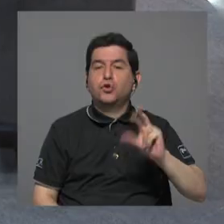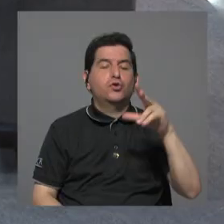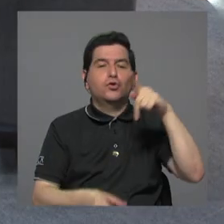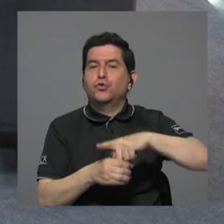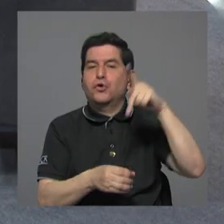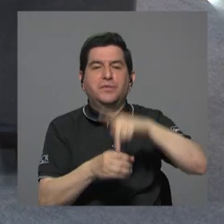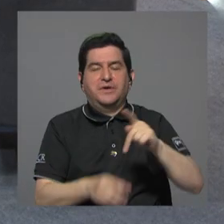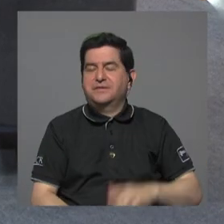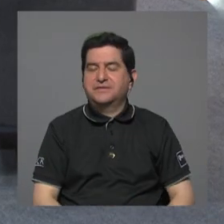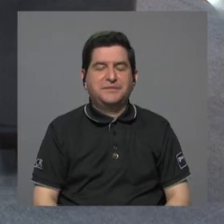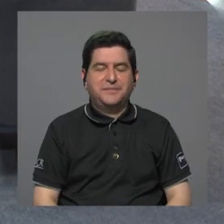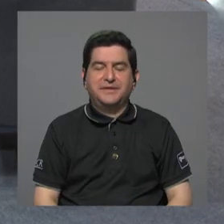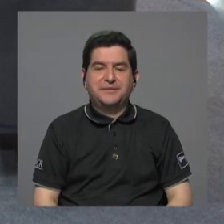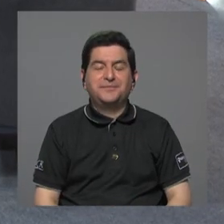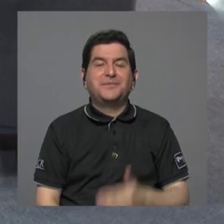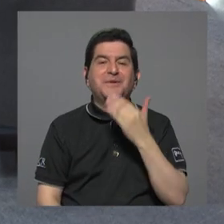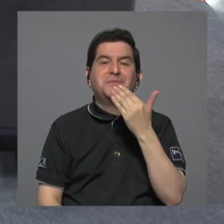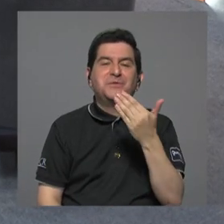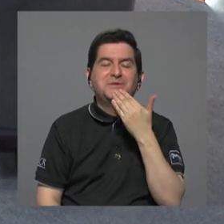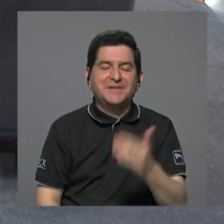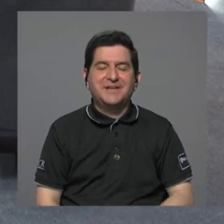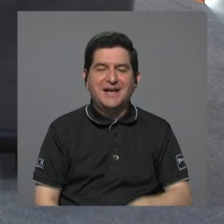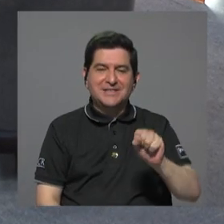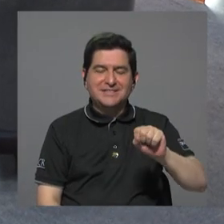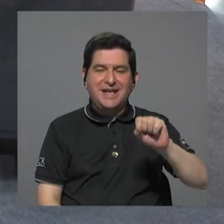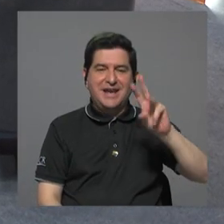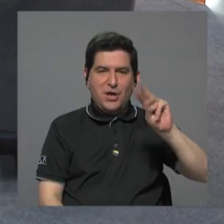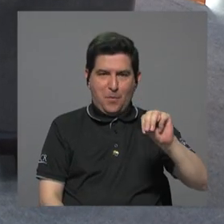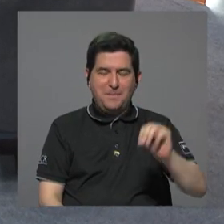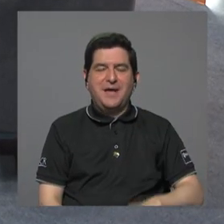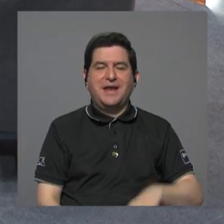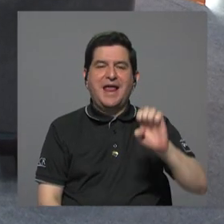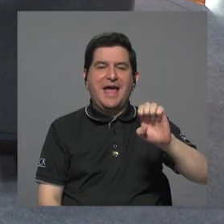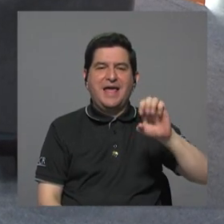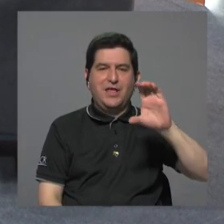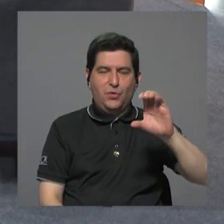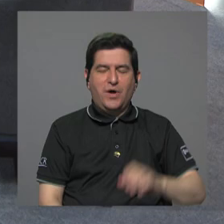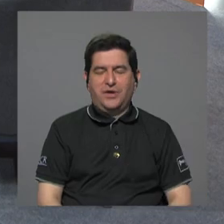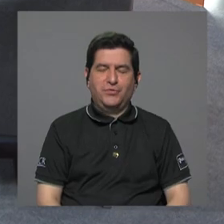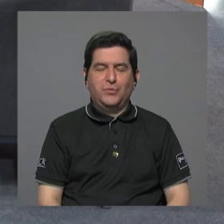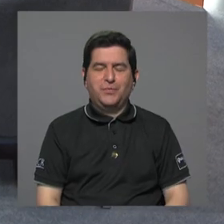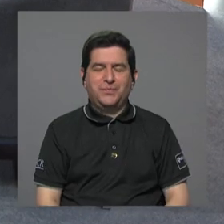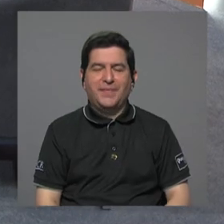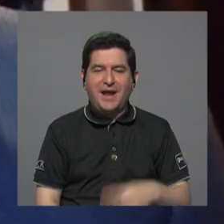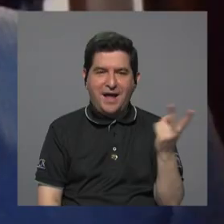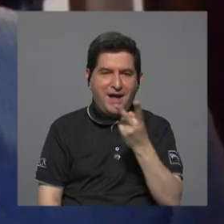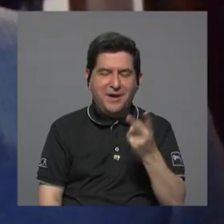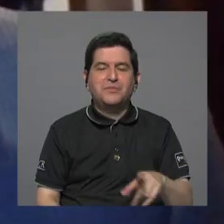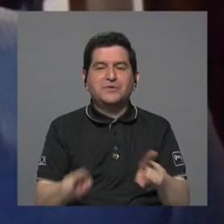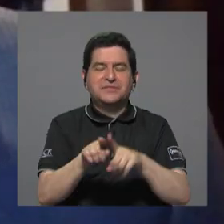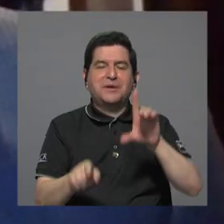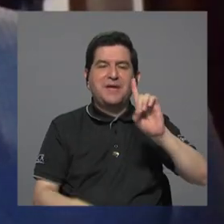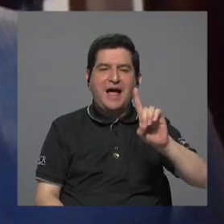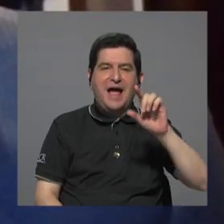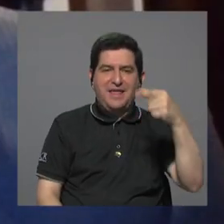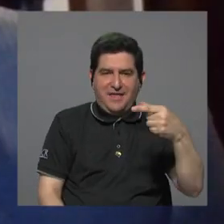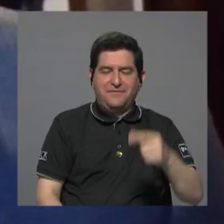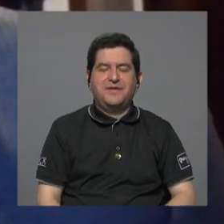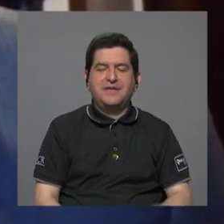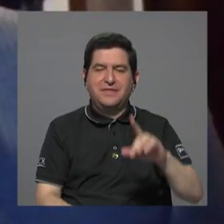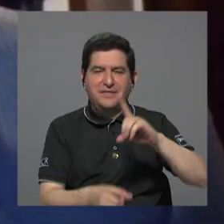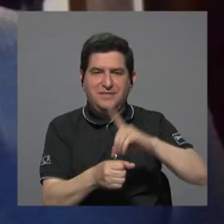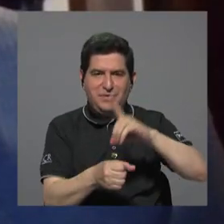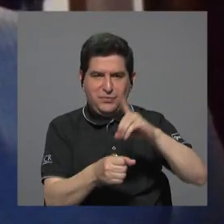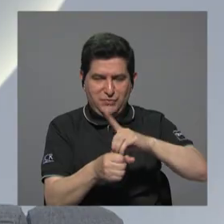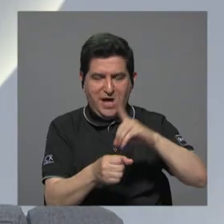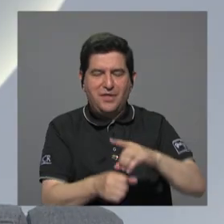es muchísimas gracias a Sergio a Sergio Mena de Nueva Generación Eduardo Cruzan del Partido de Restauración Nacional también a don David Gursón diputado de